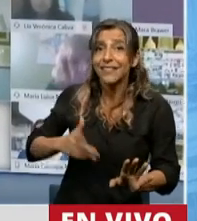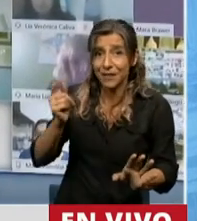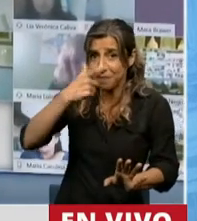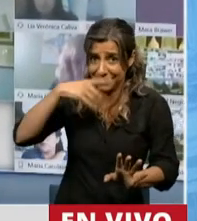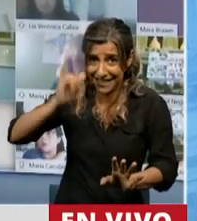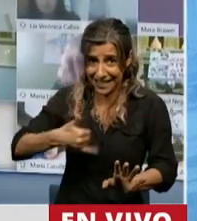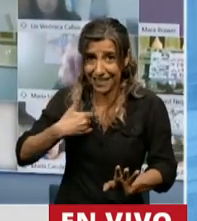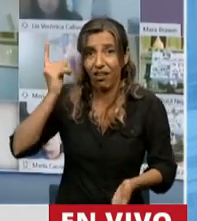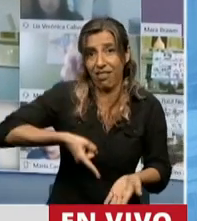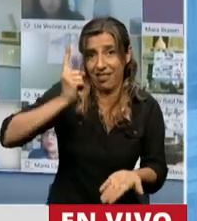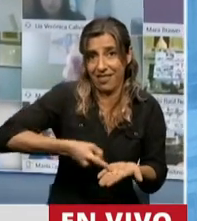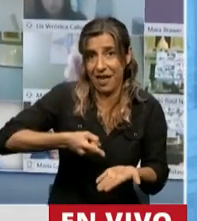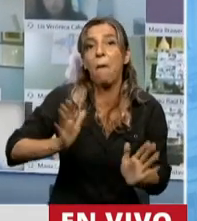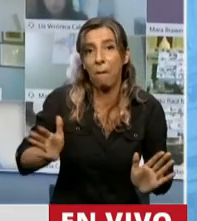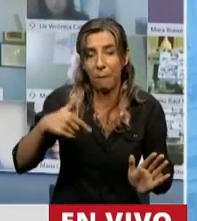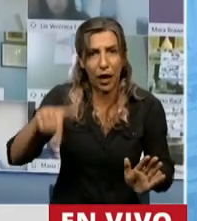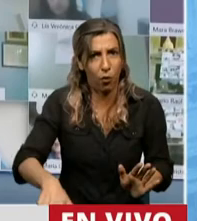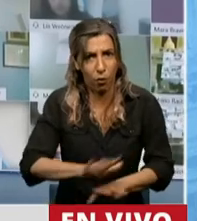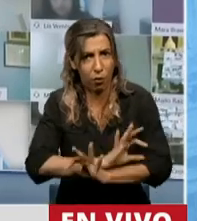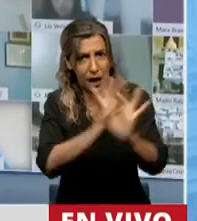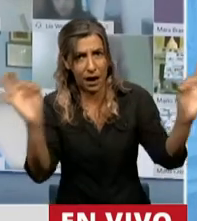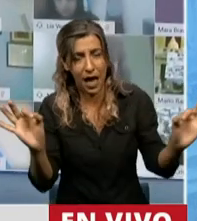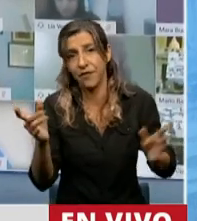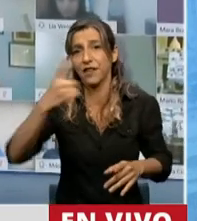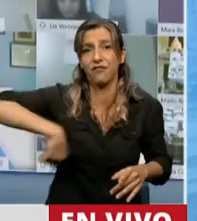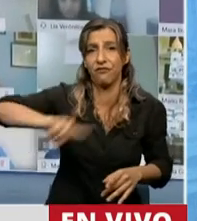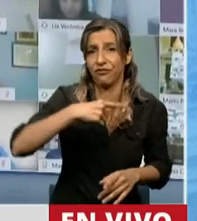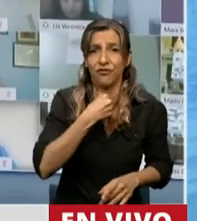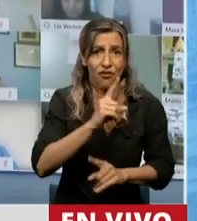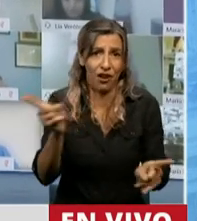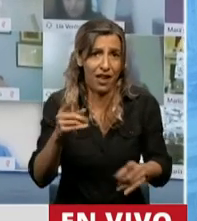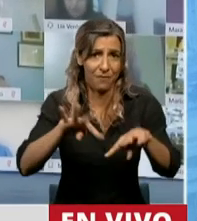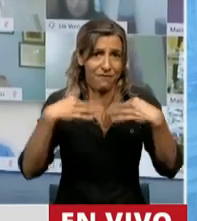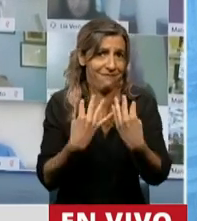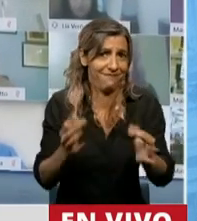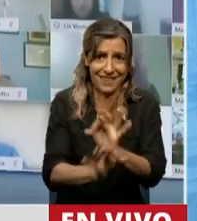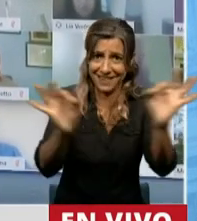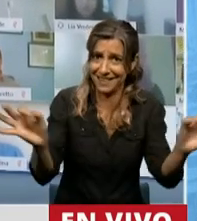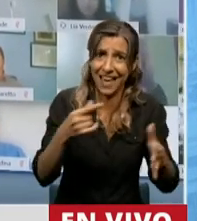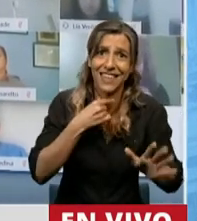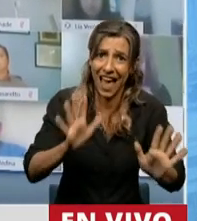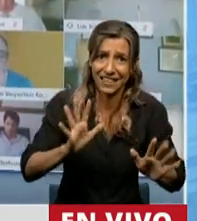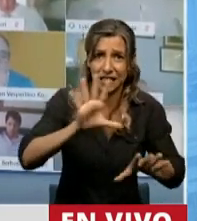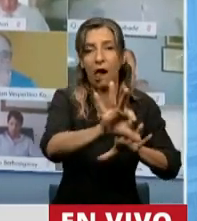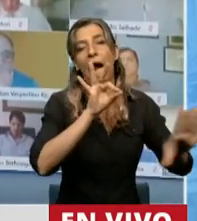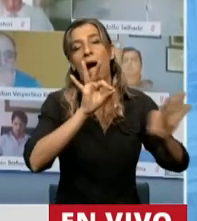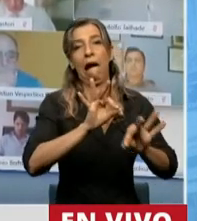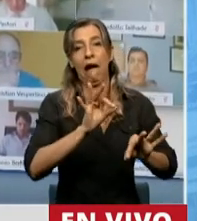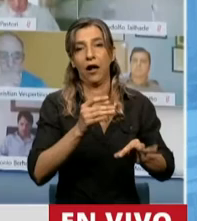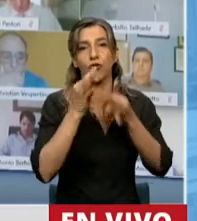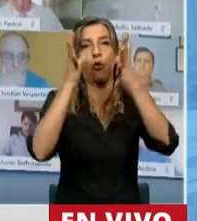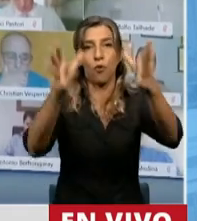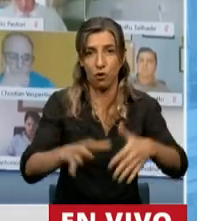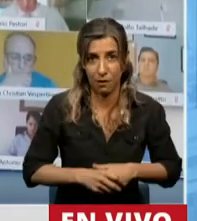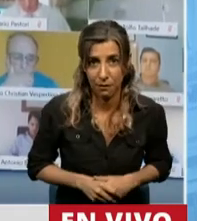ningún miembro de esta Casa, ningún miembro del Congreso de la Nación y ningún ciudadano argentino. Para eso se ha